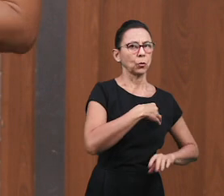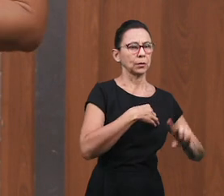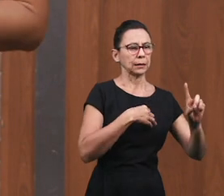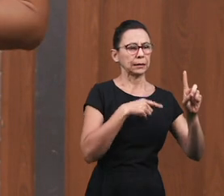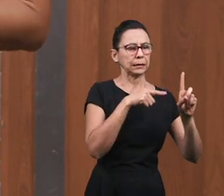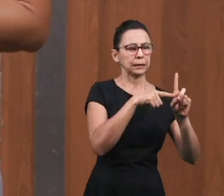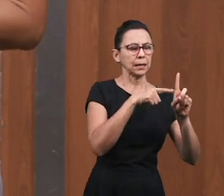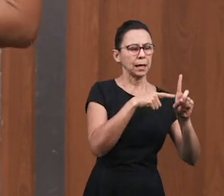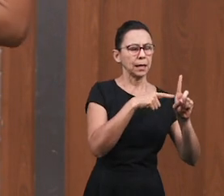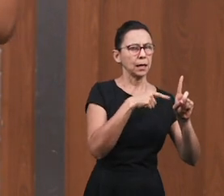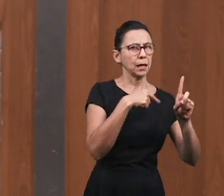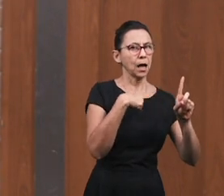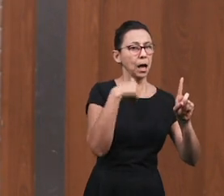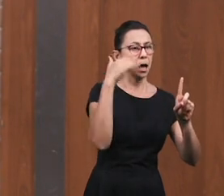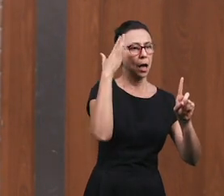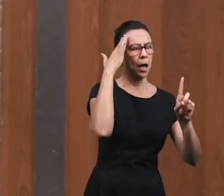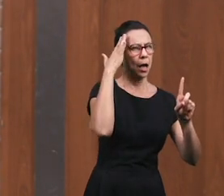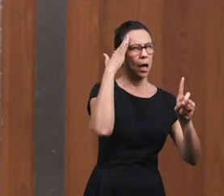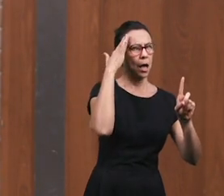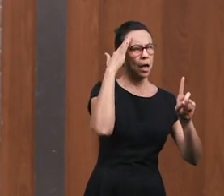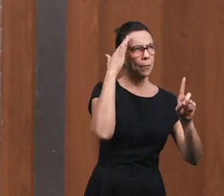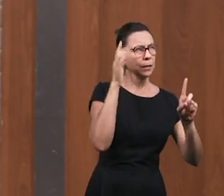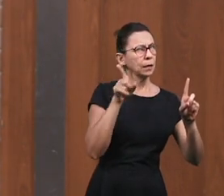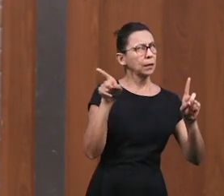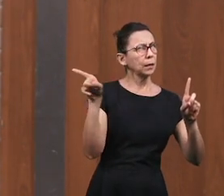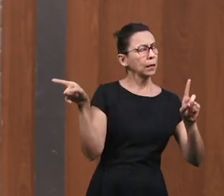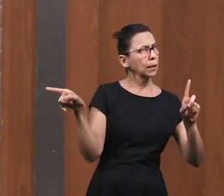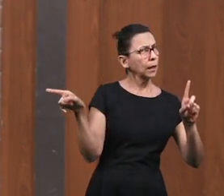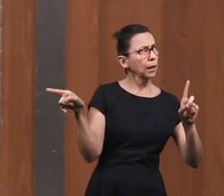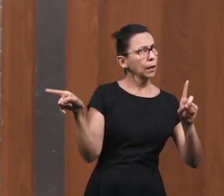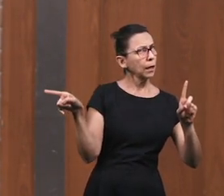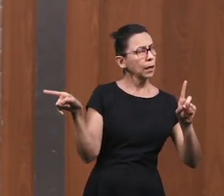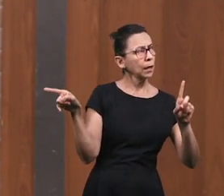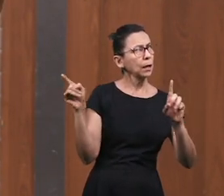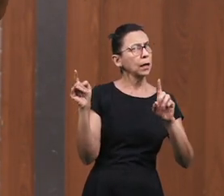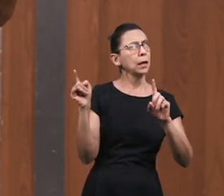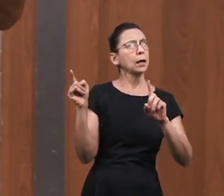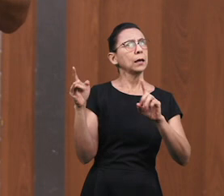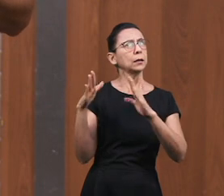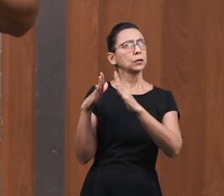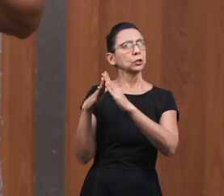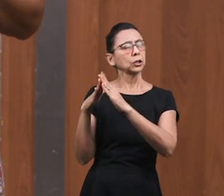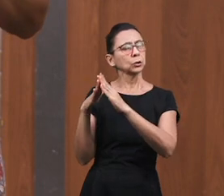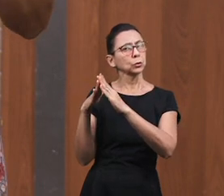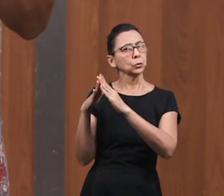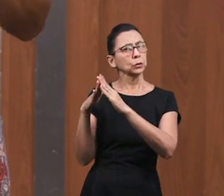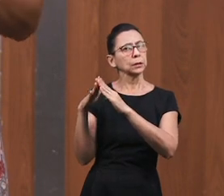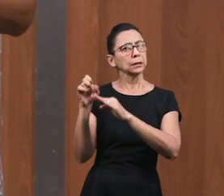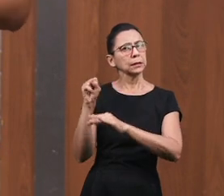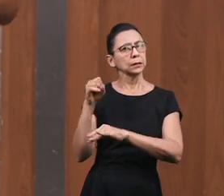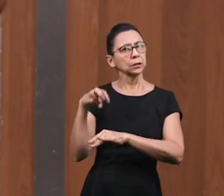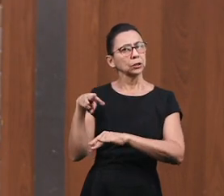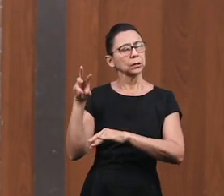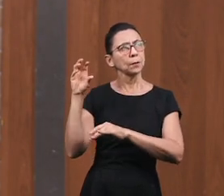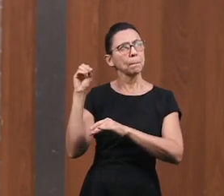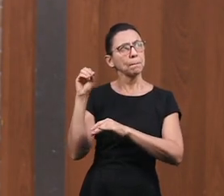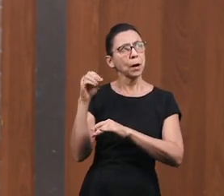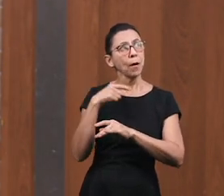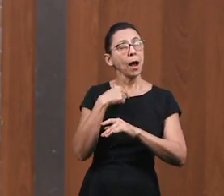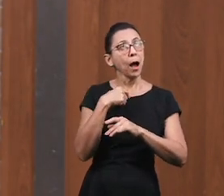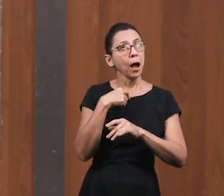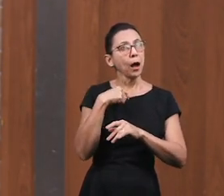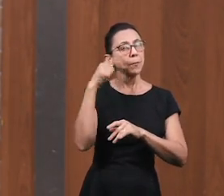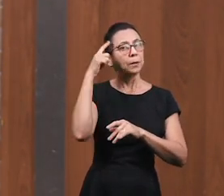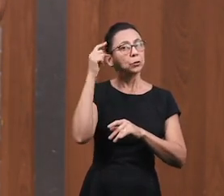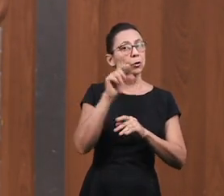que Jesús estaba en la casa de Simón Se acercó a Jesús Con un frasco de alabastro con perfume